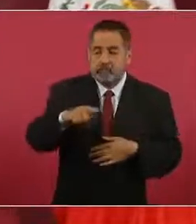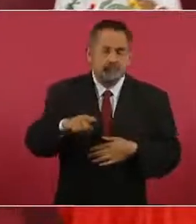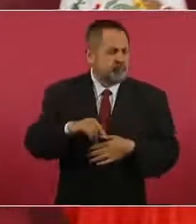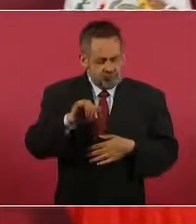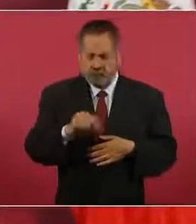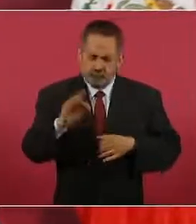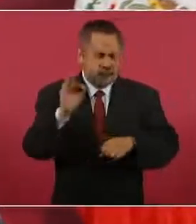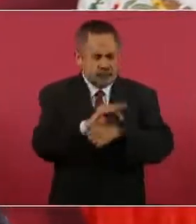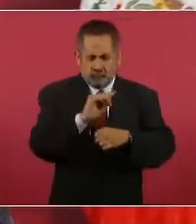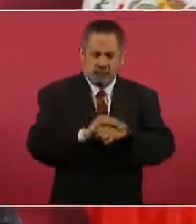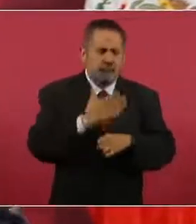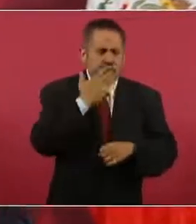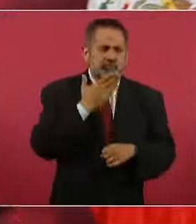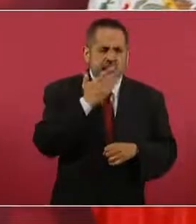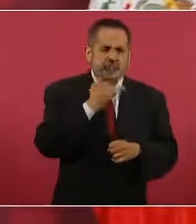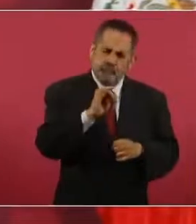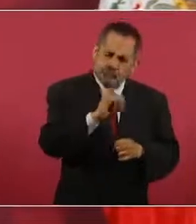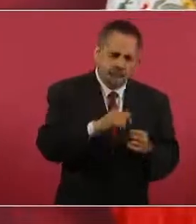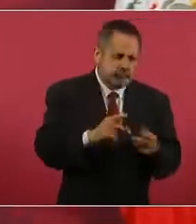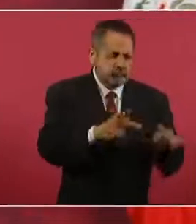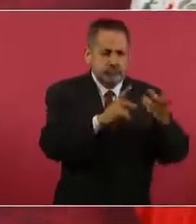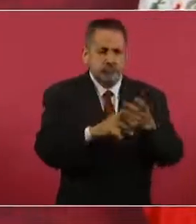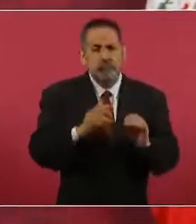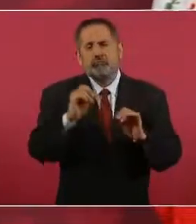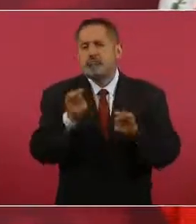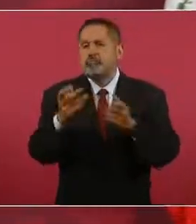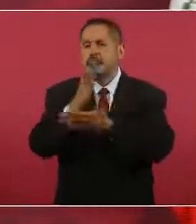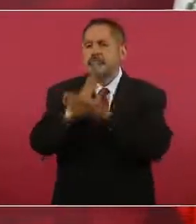o estaba dividido.